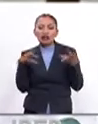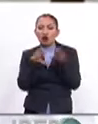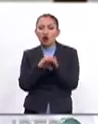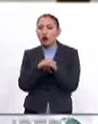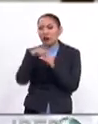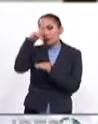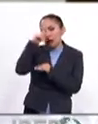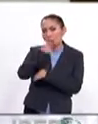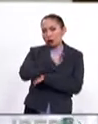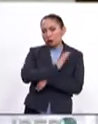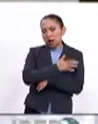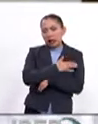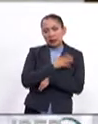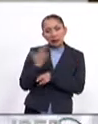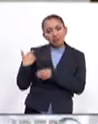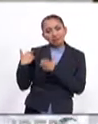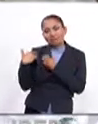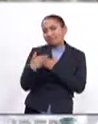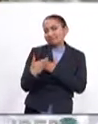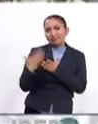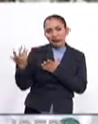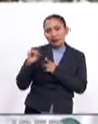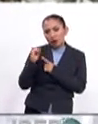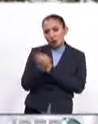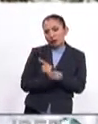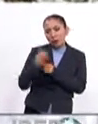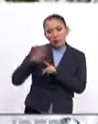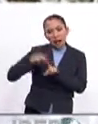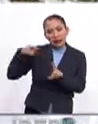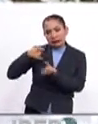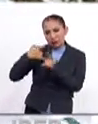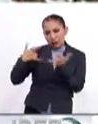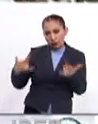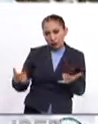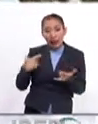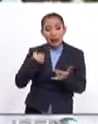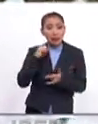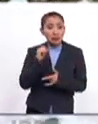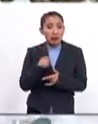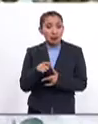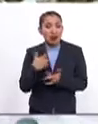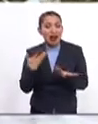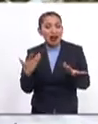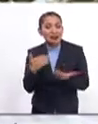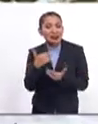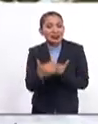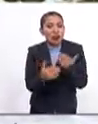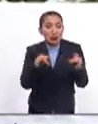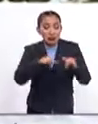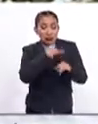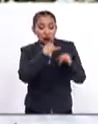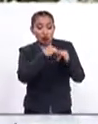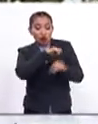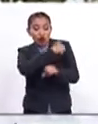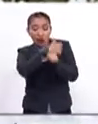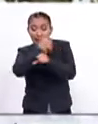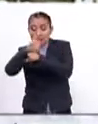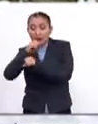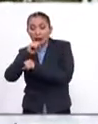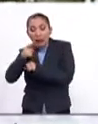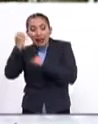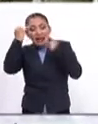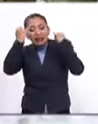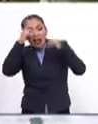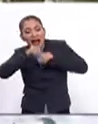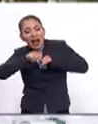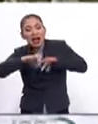existe entre México y España en esta situación en particular y que, por supuesto, han generado no solo instituciones, sino corrientes de